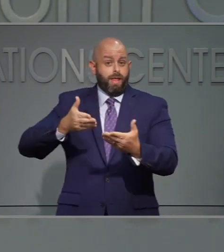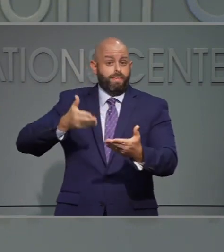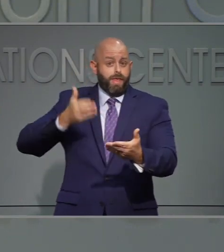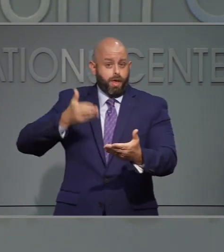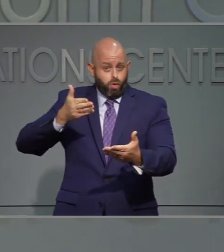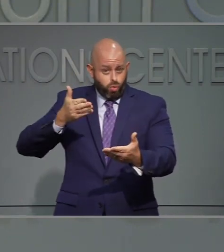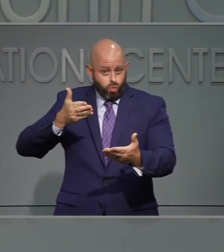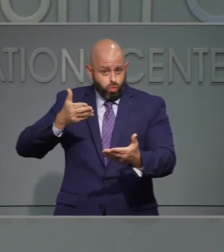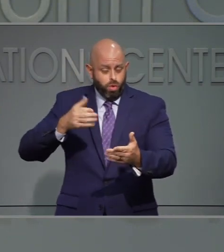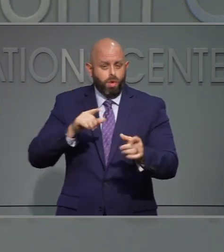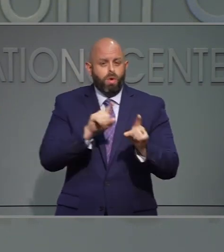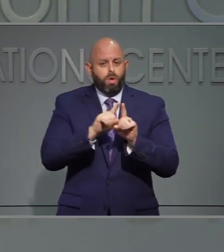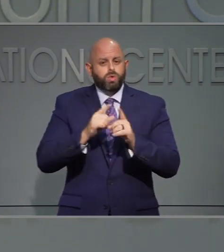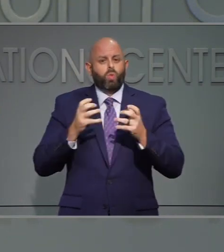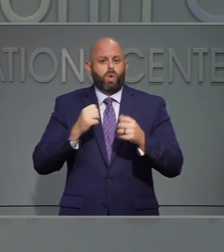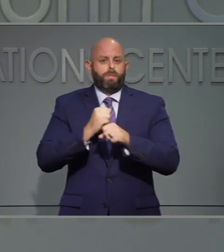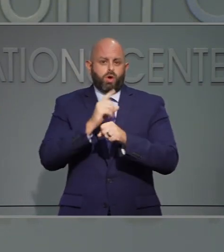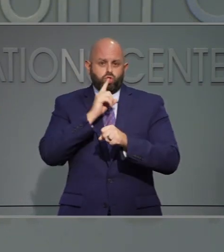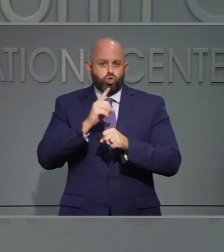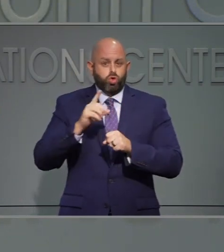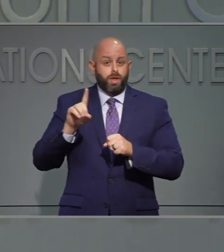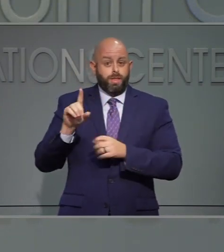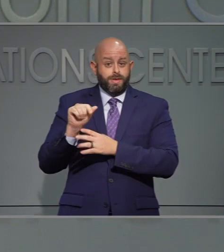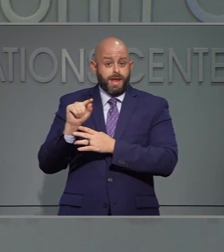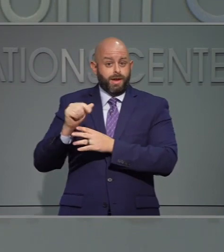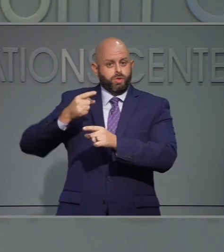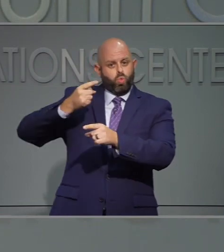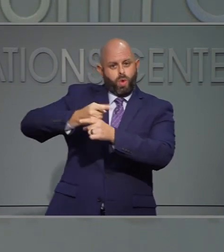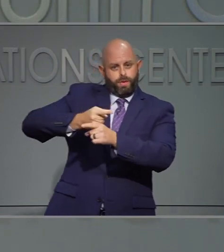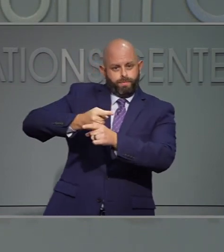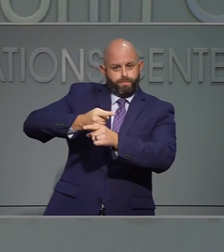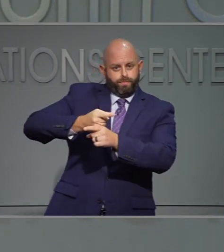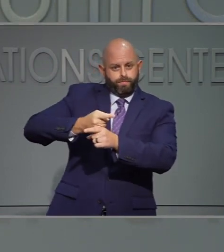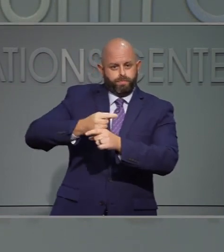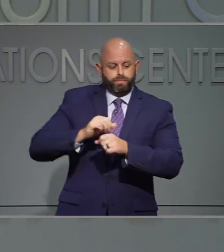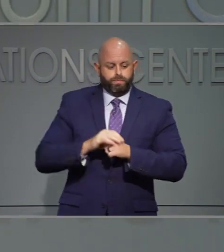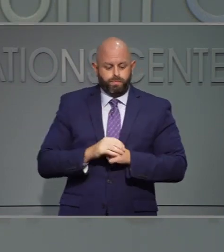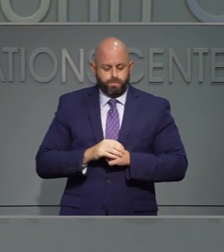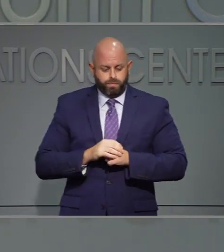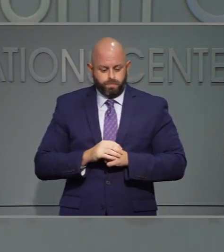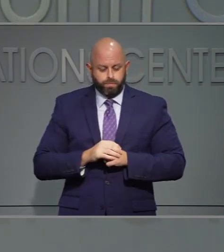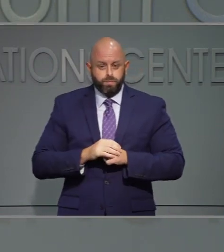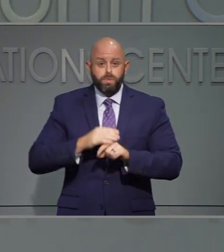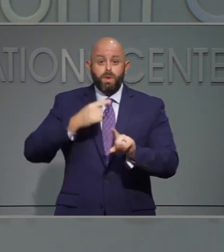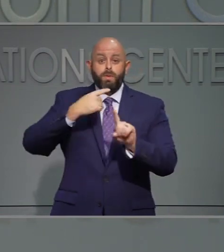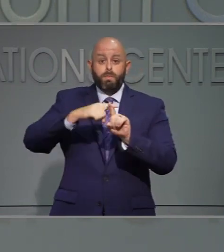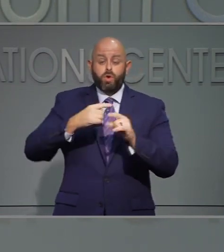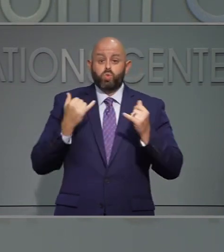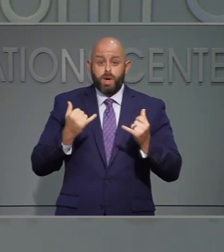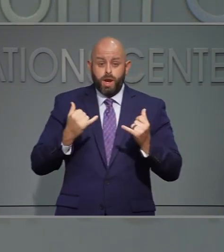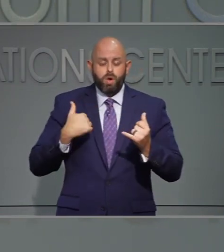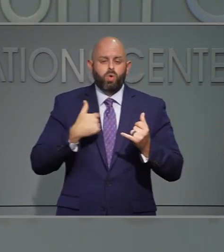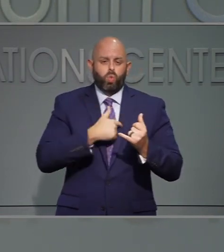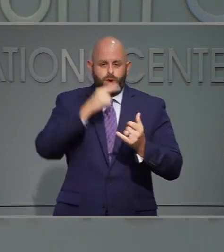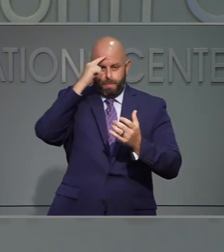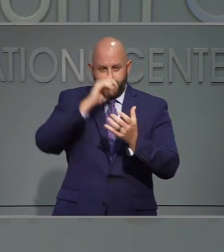están dirigiendo nuestras decisiones y que esta información esté correcta. lo bueno es que.